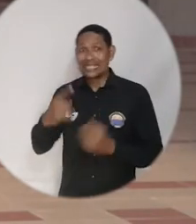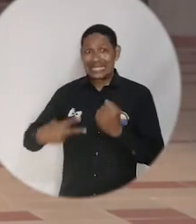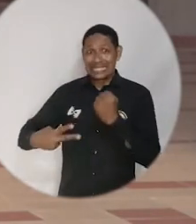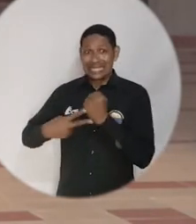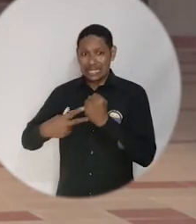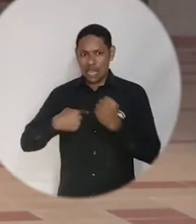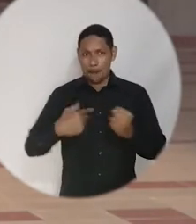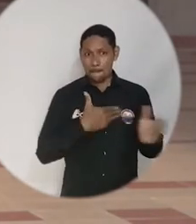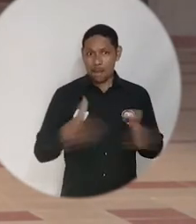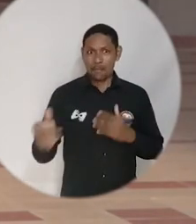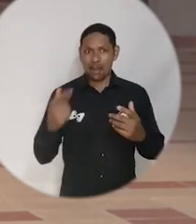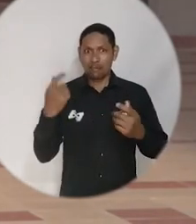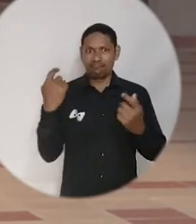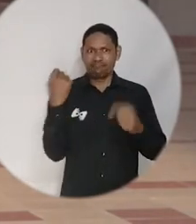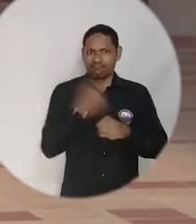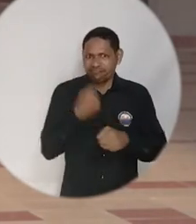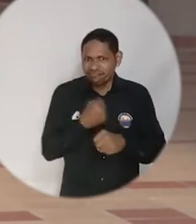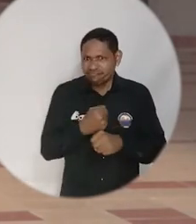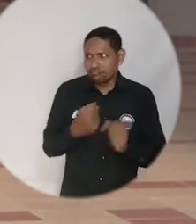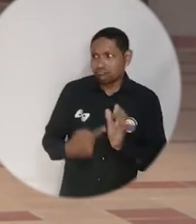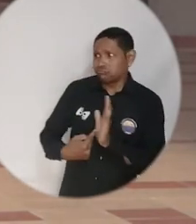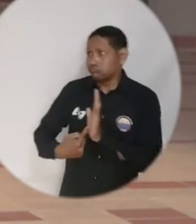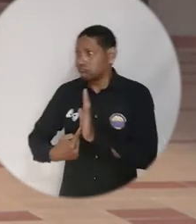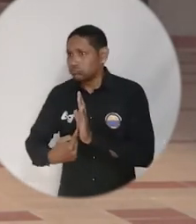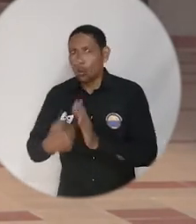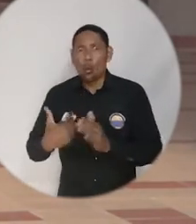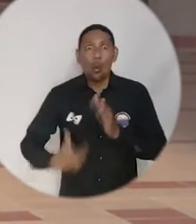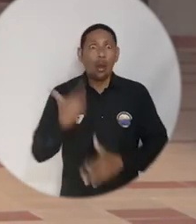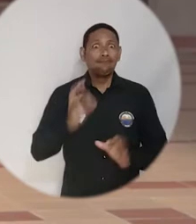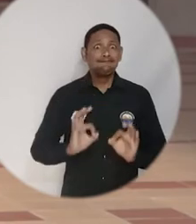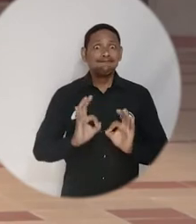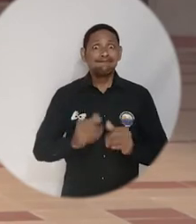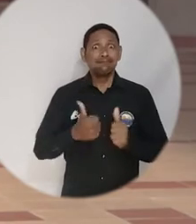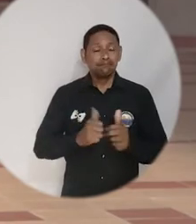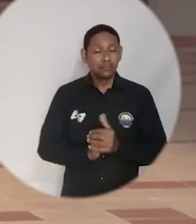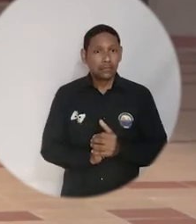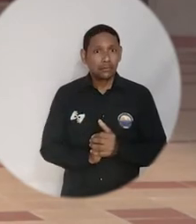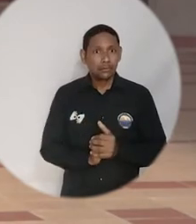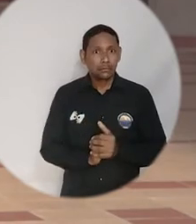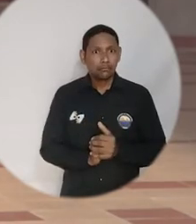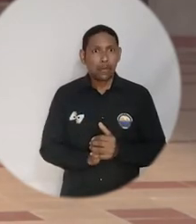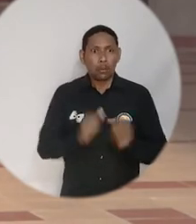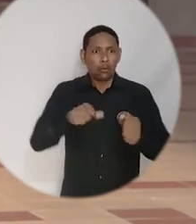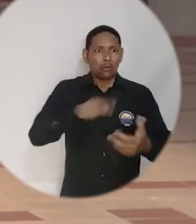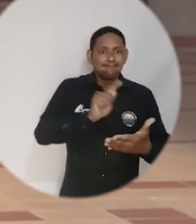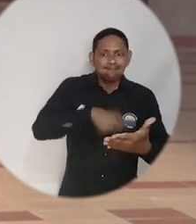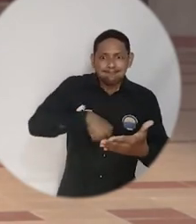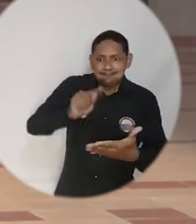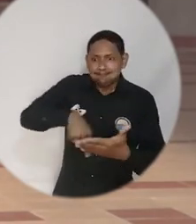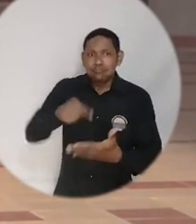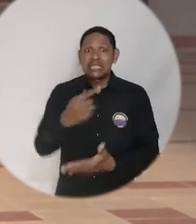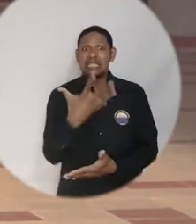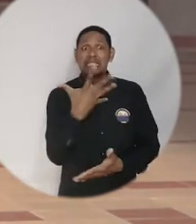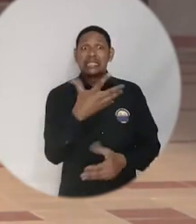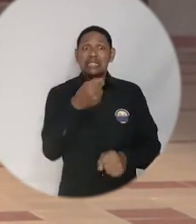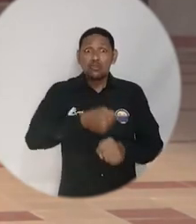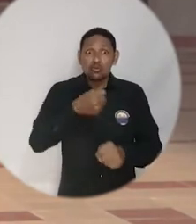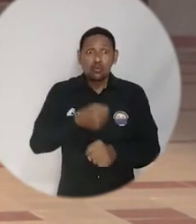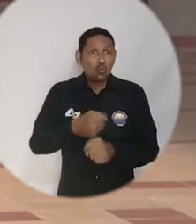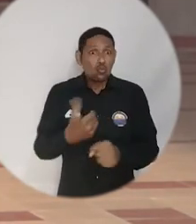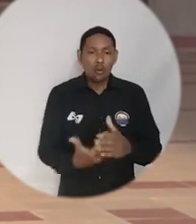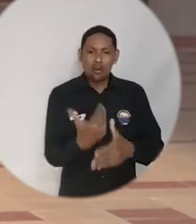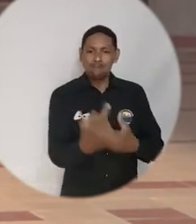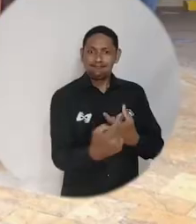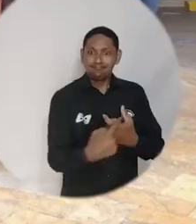presentar mi plan de negocios como tal, arrancamos con pie derecho porque de inmediato pudimos contratar y generar cinco